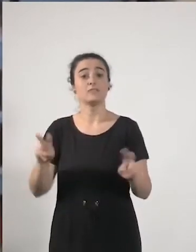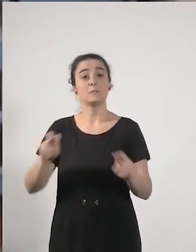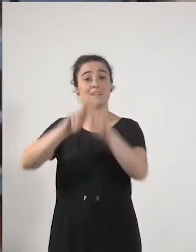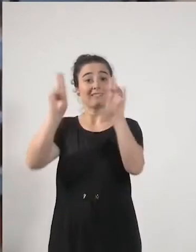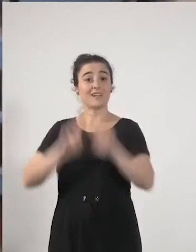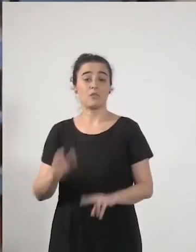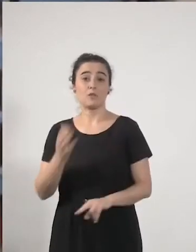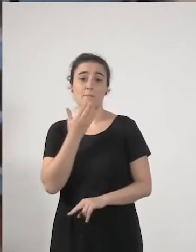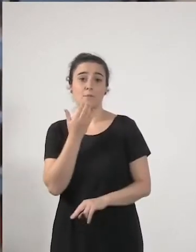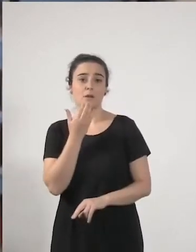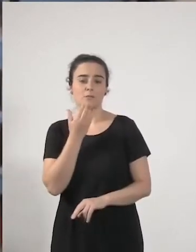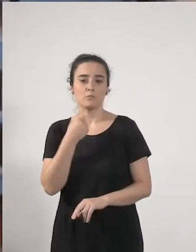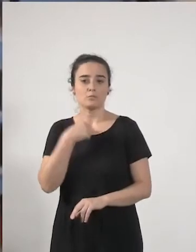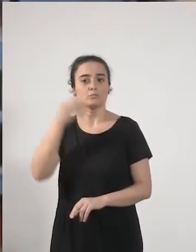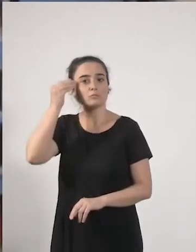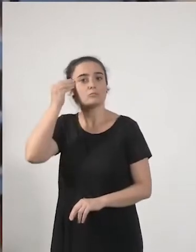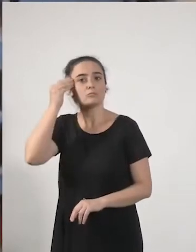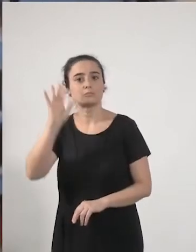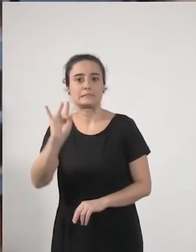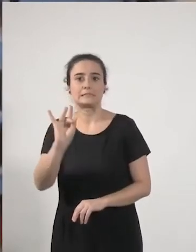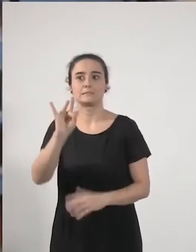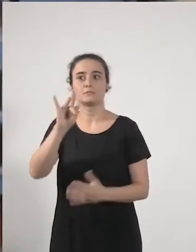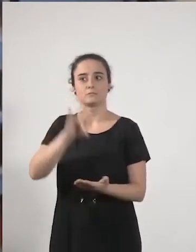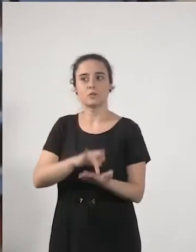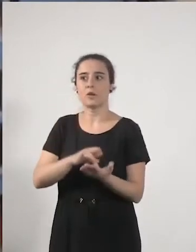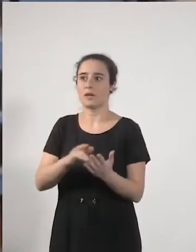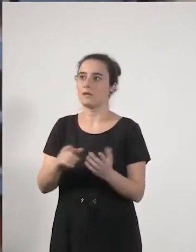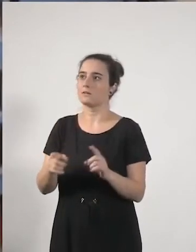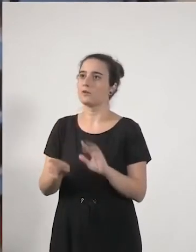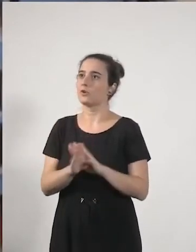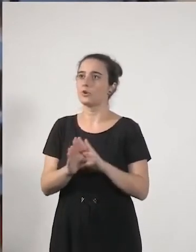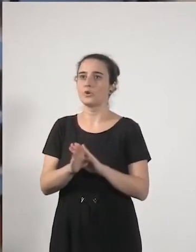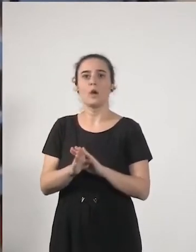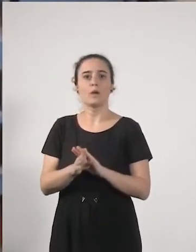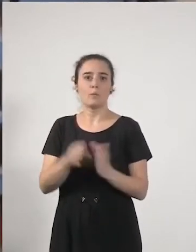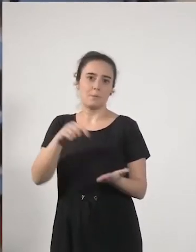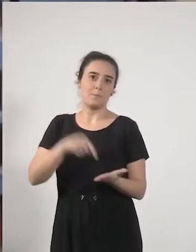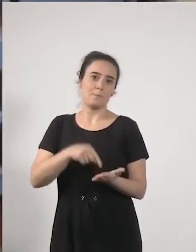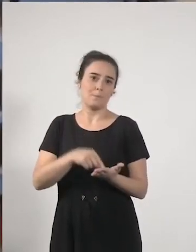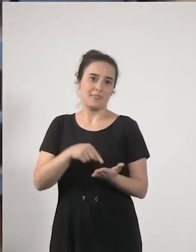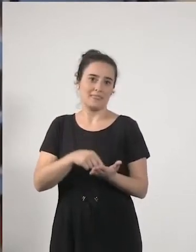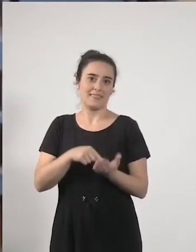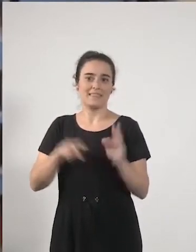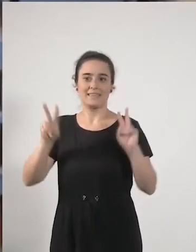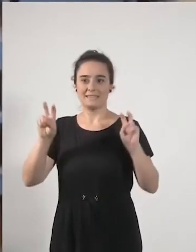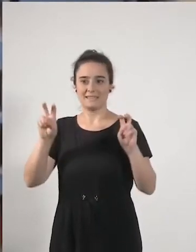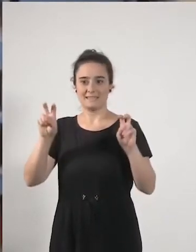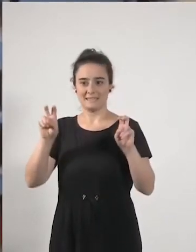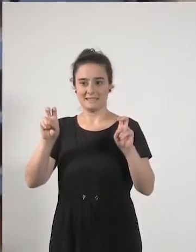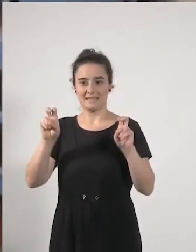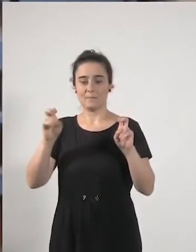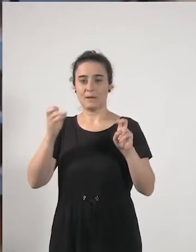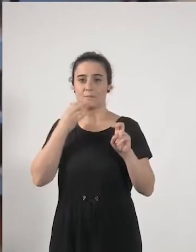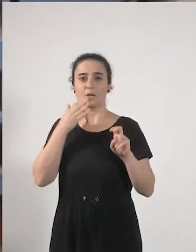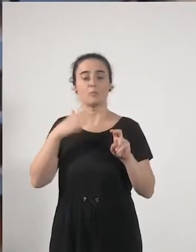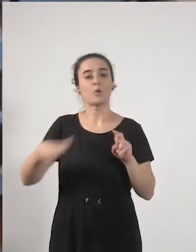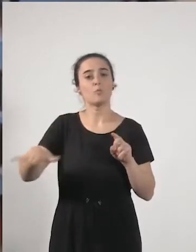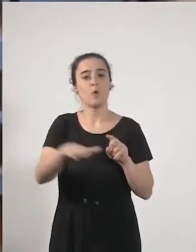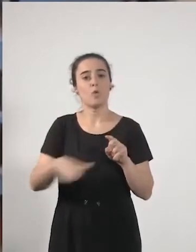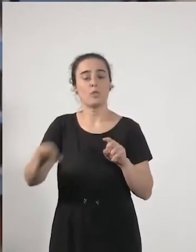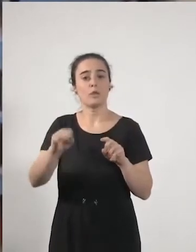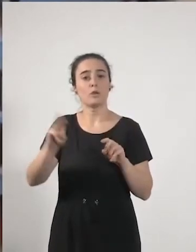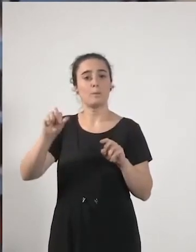ejemplo yo creo que sigue habiendo una asignatura pendiente que es la de acabar con los paraísos fiscales los